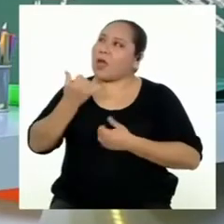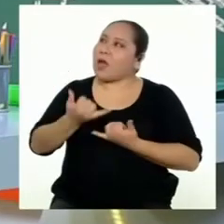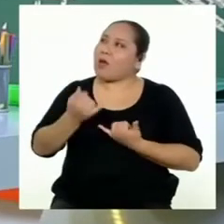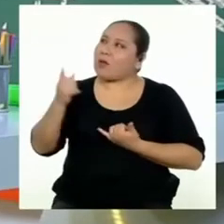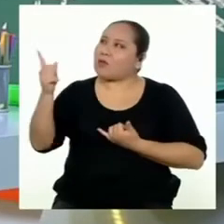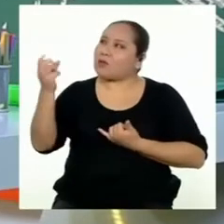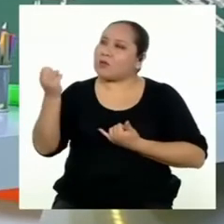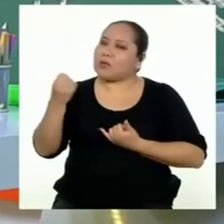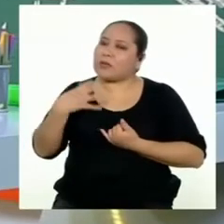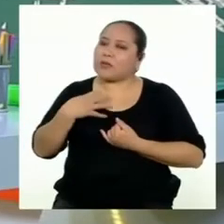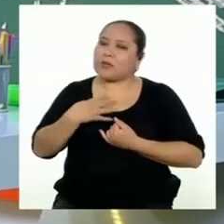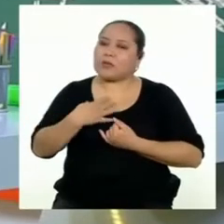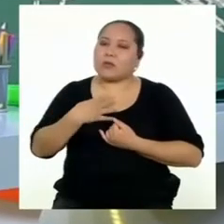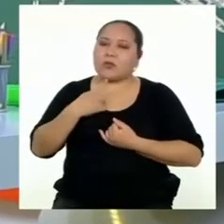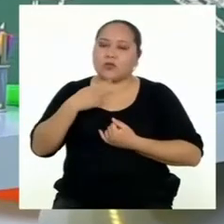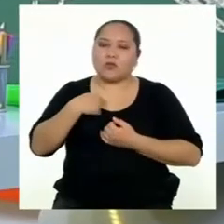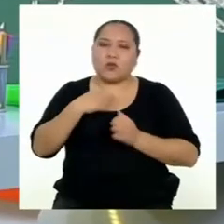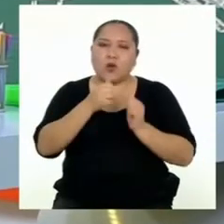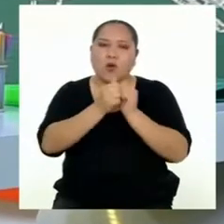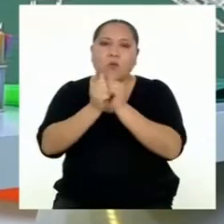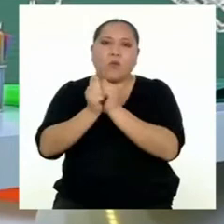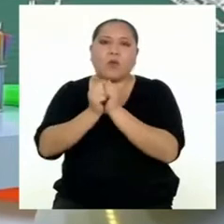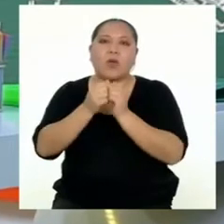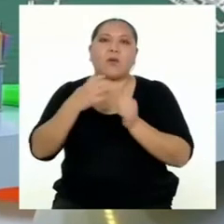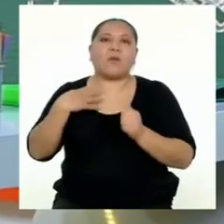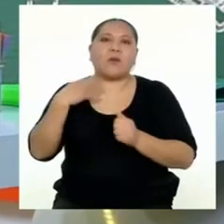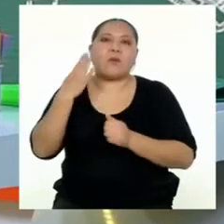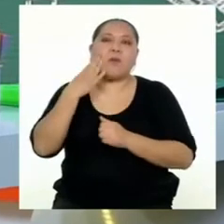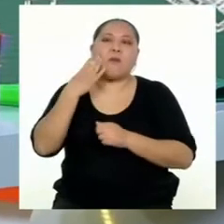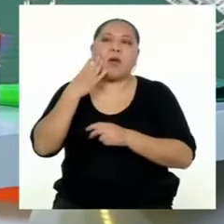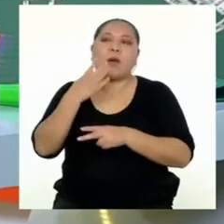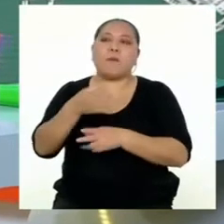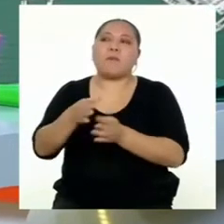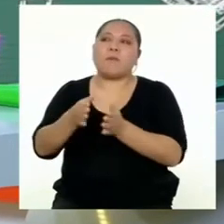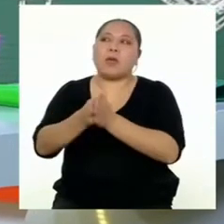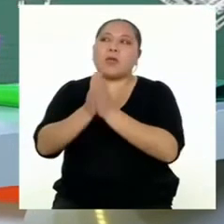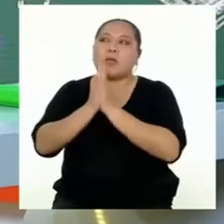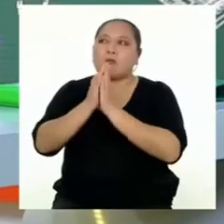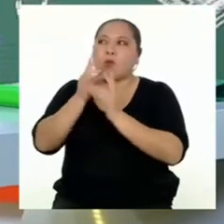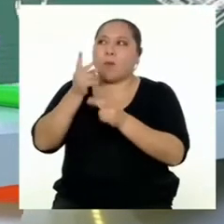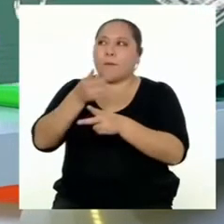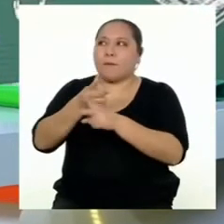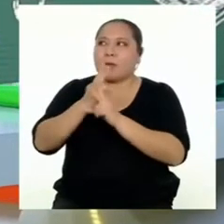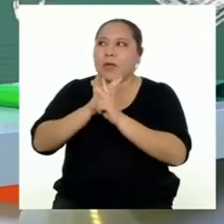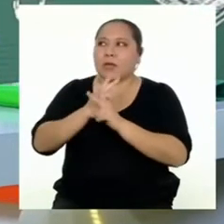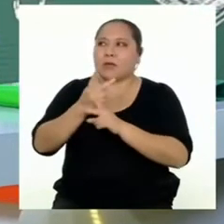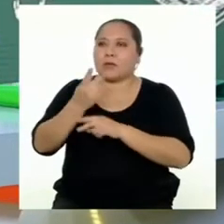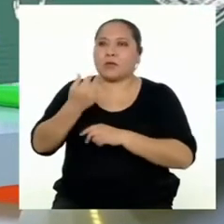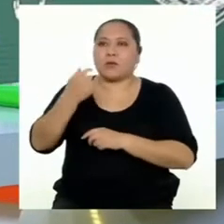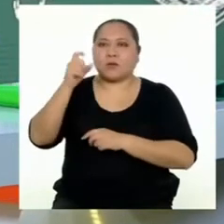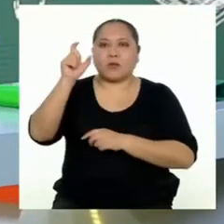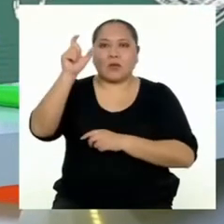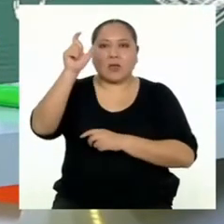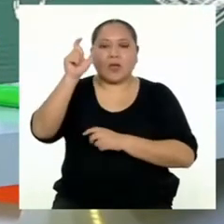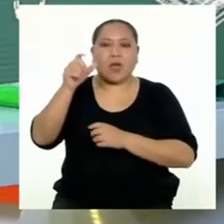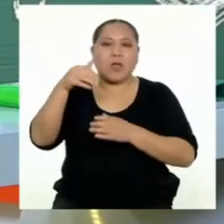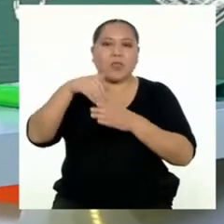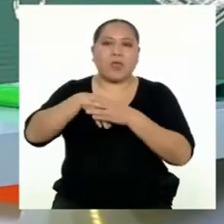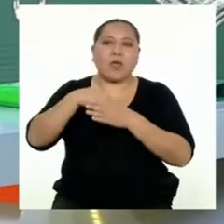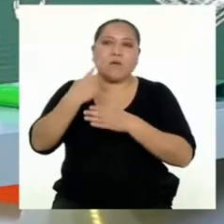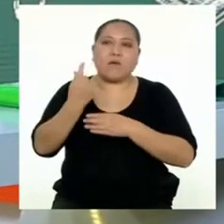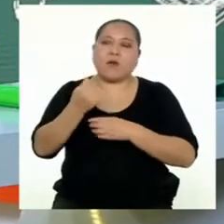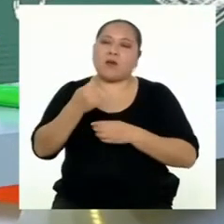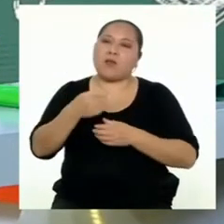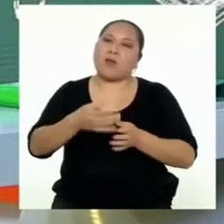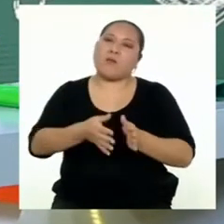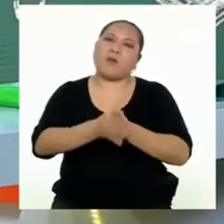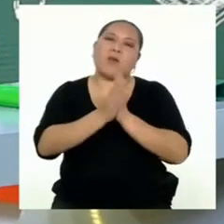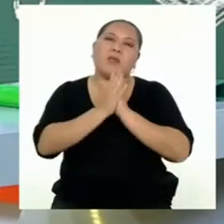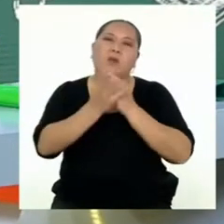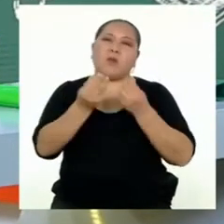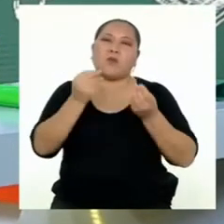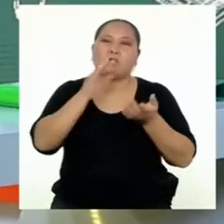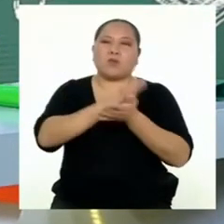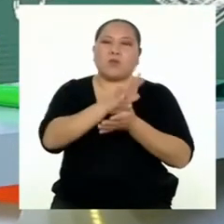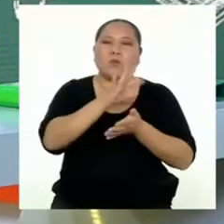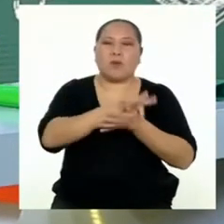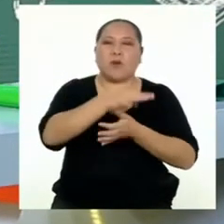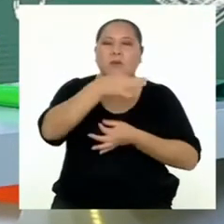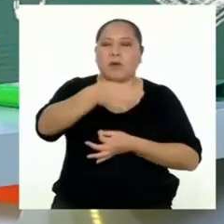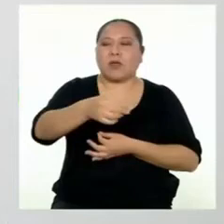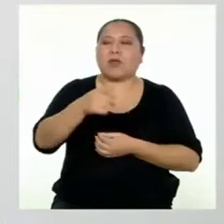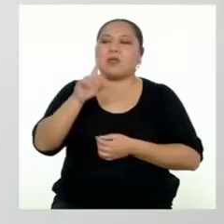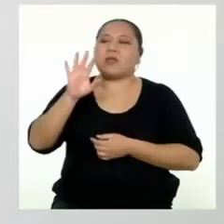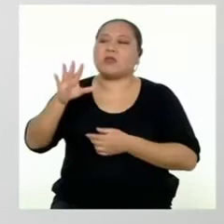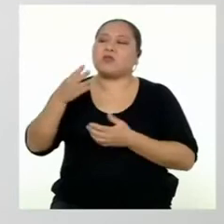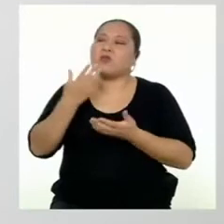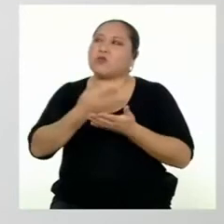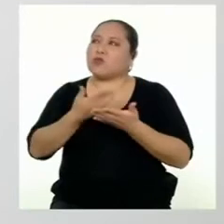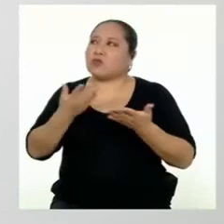lo menciona, una vez acompañé a mi mamá a pedir un préstamo personal y en el banco le solicitaron bastante documentos relacionados